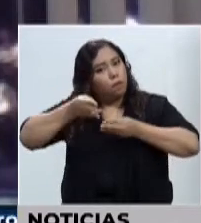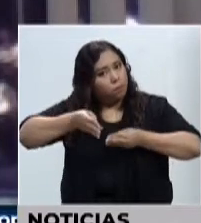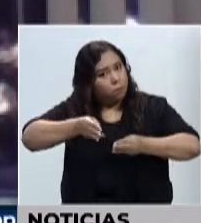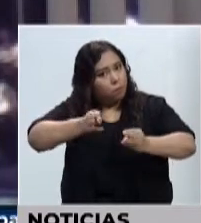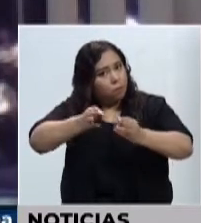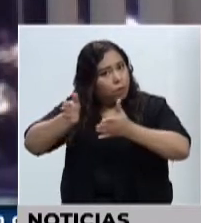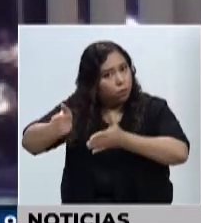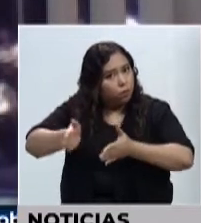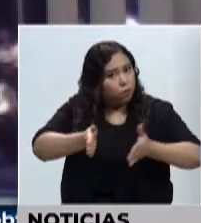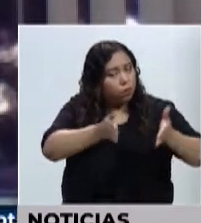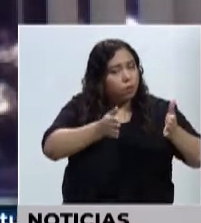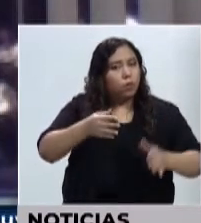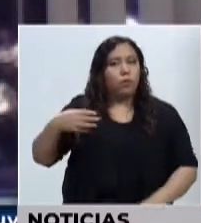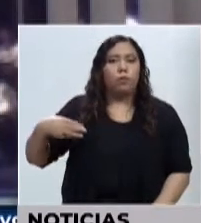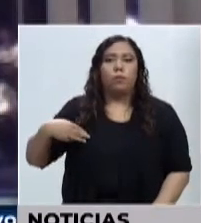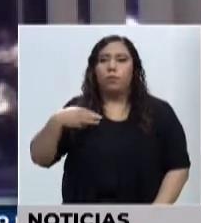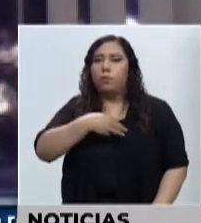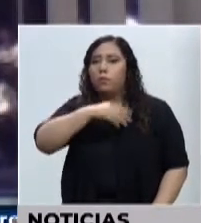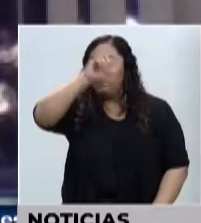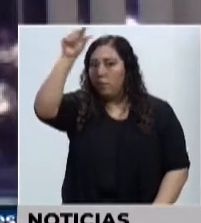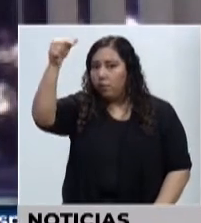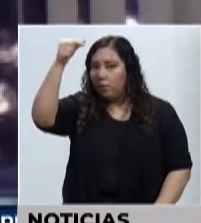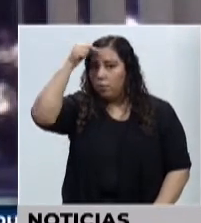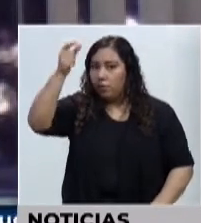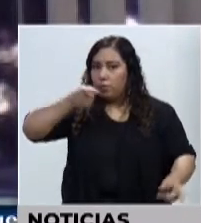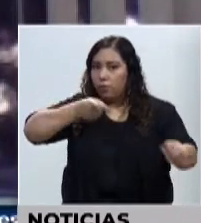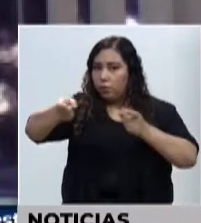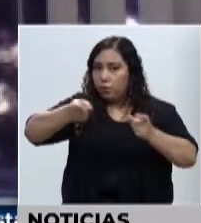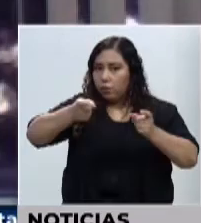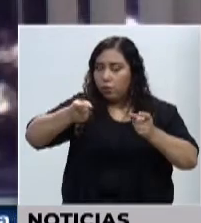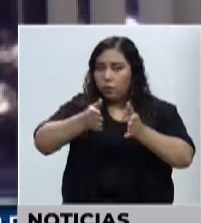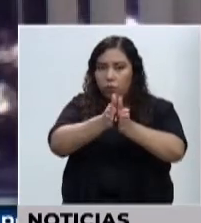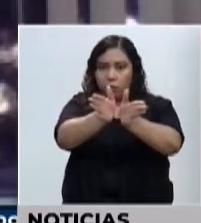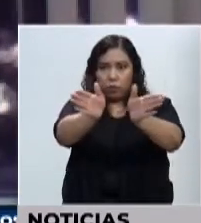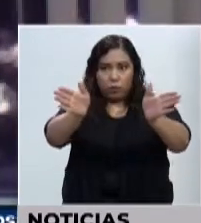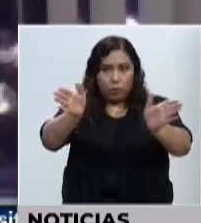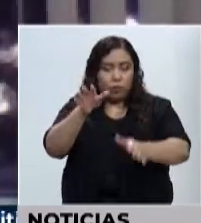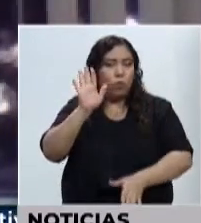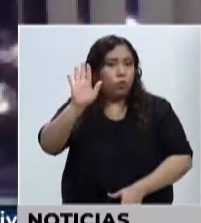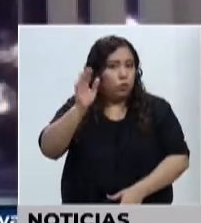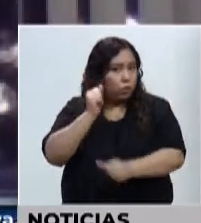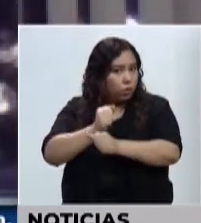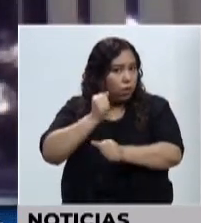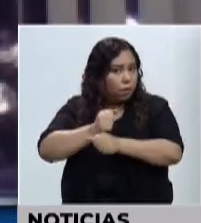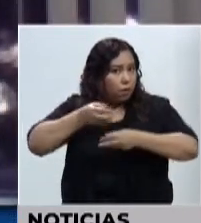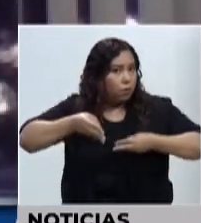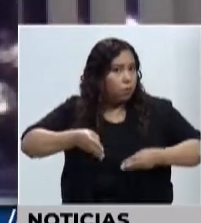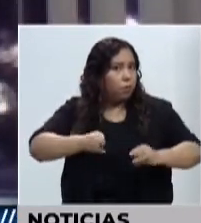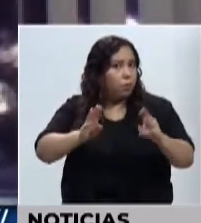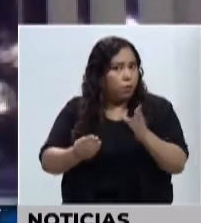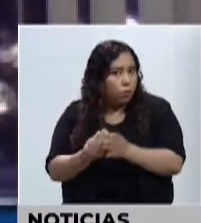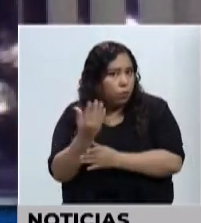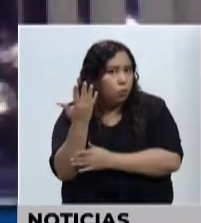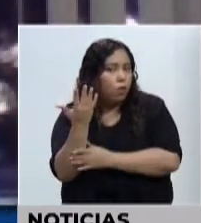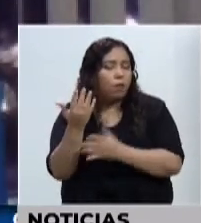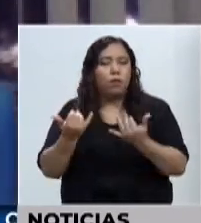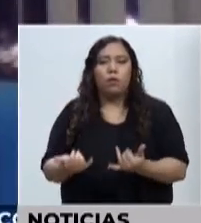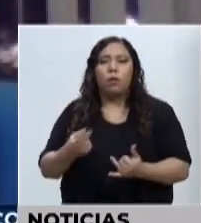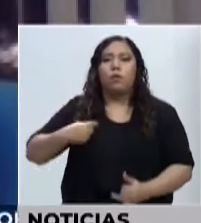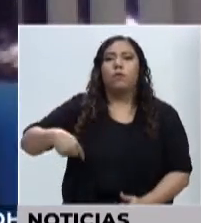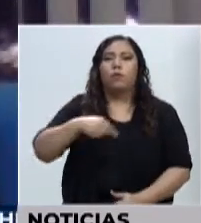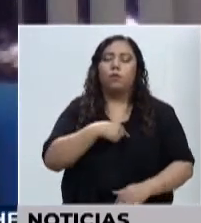la Secretaría de Comunicación General de Gobierno. Y iniciamos trabajando, porque estamos empezando a organizarnos con alianzas